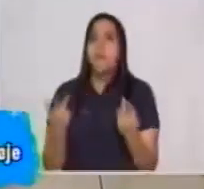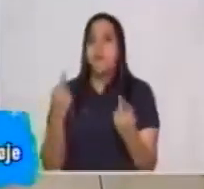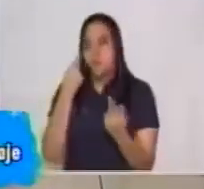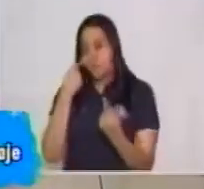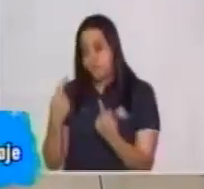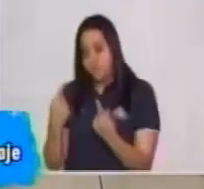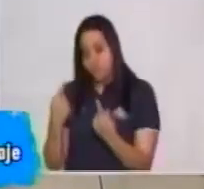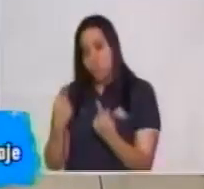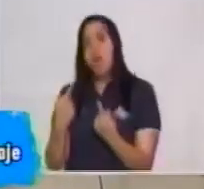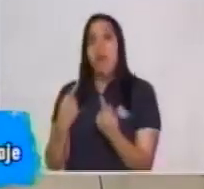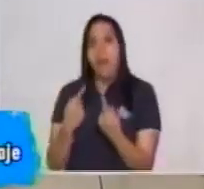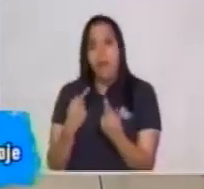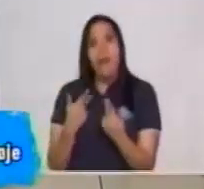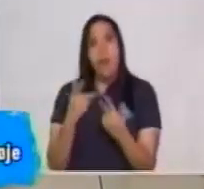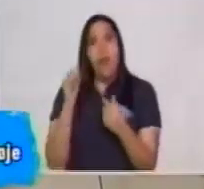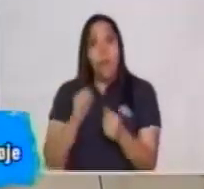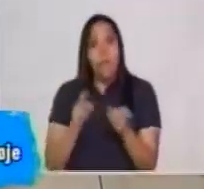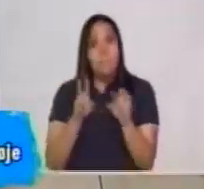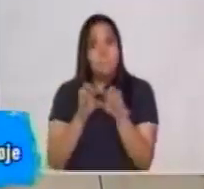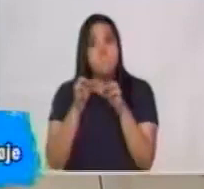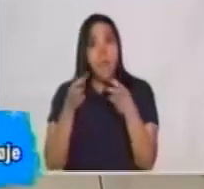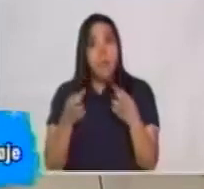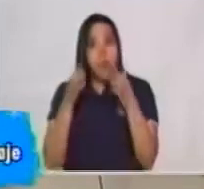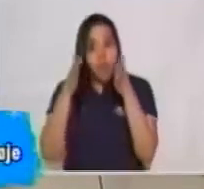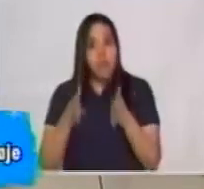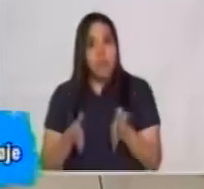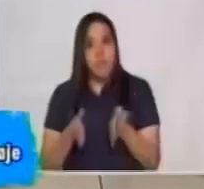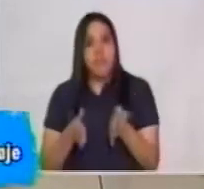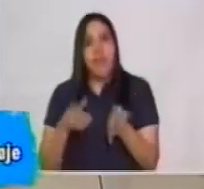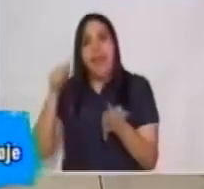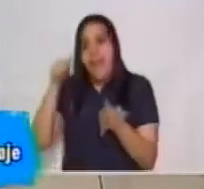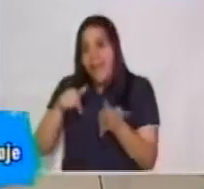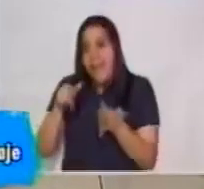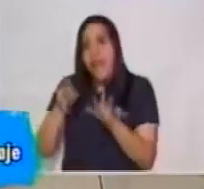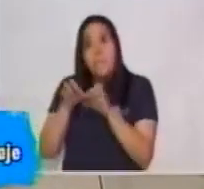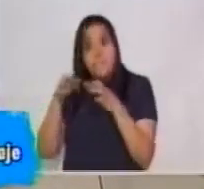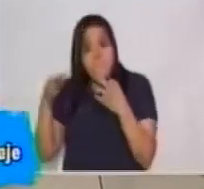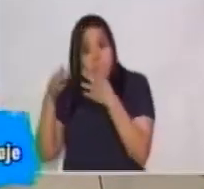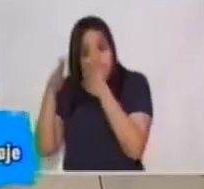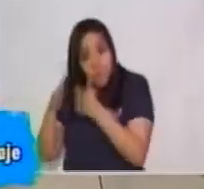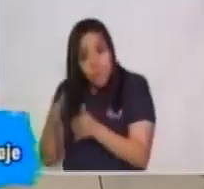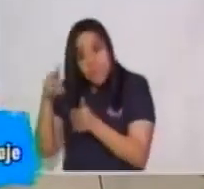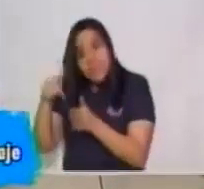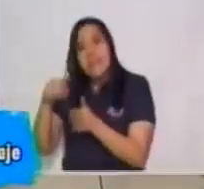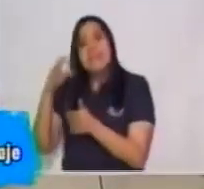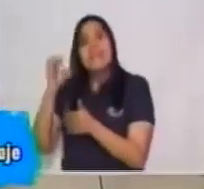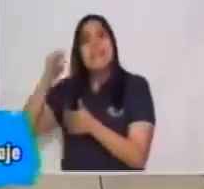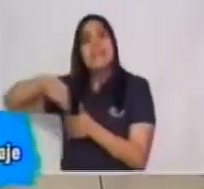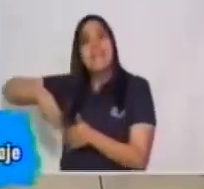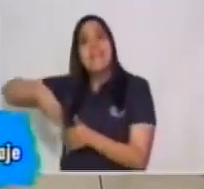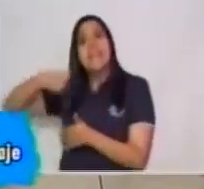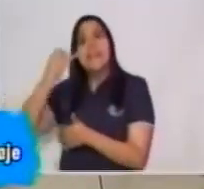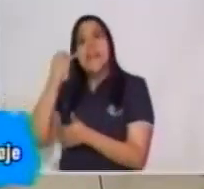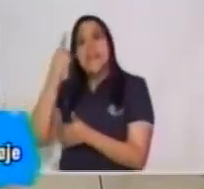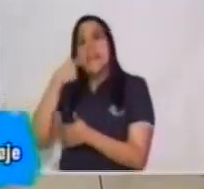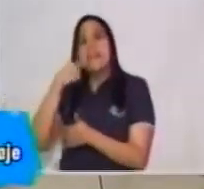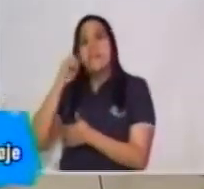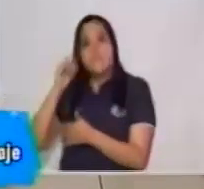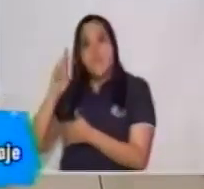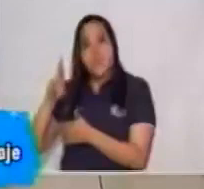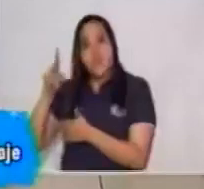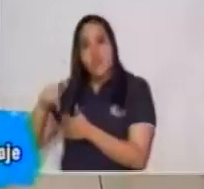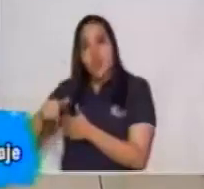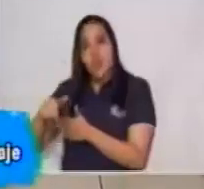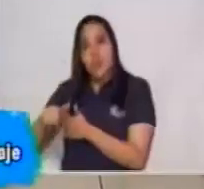Correcto, un periodista. Entonces, el periodista es ese emisor, el que desarrolló la noticia. Entonces,